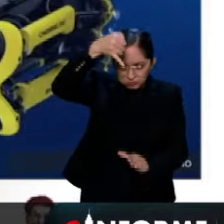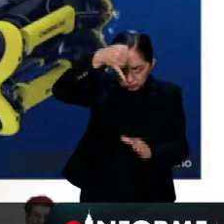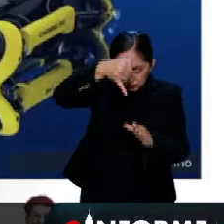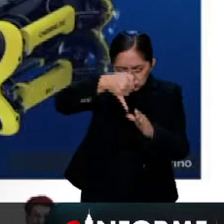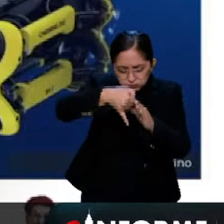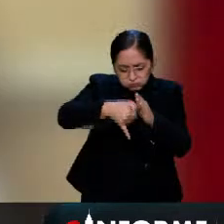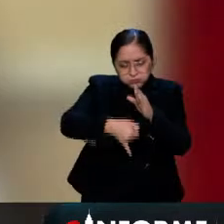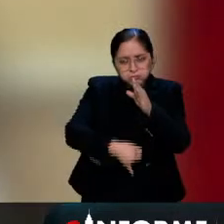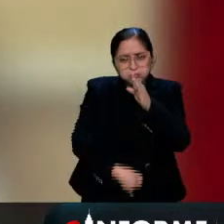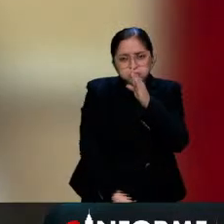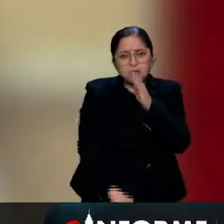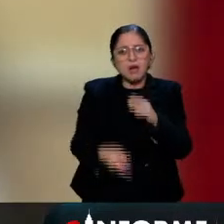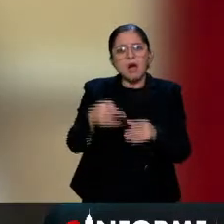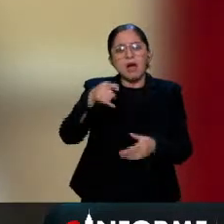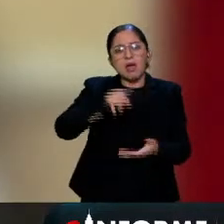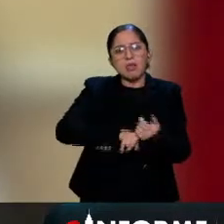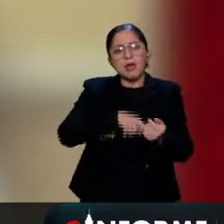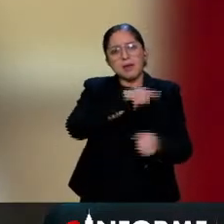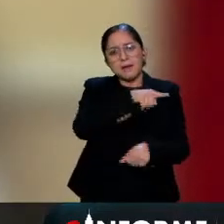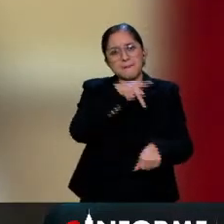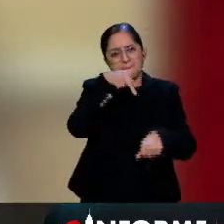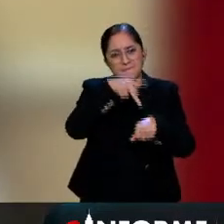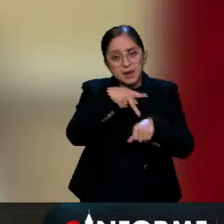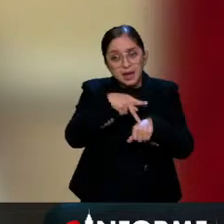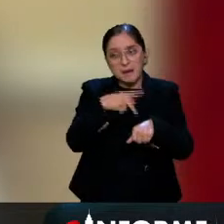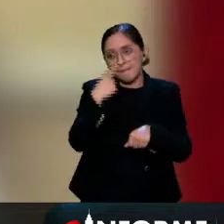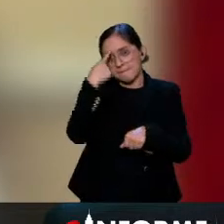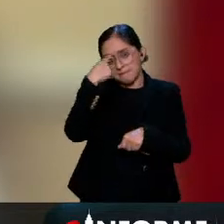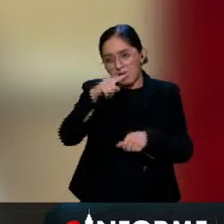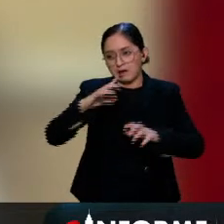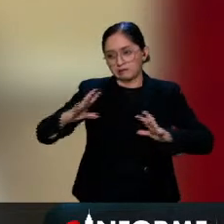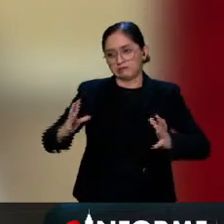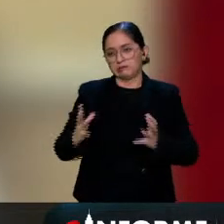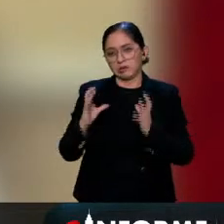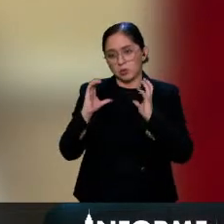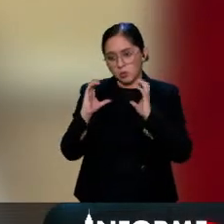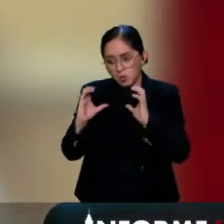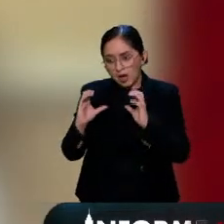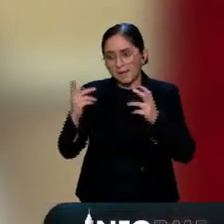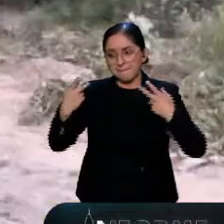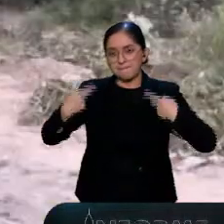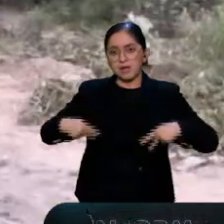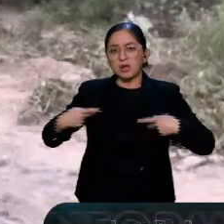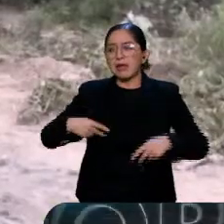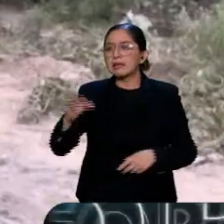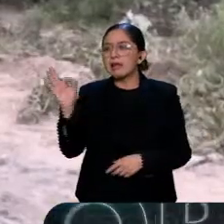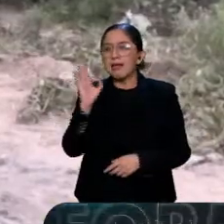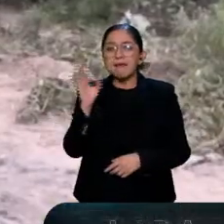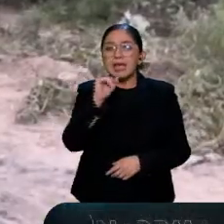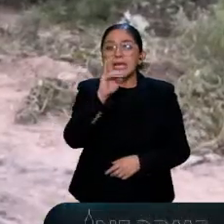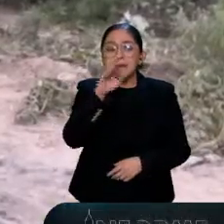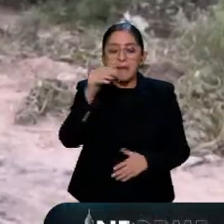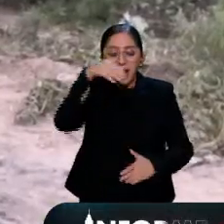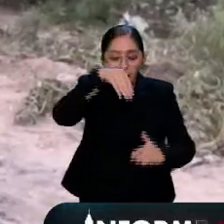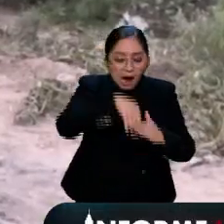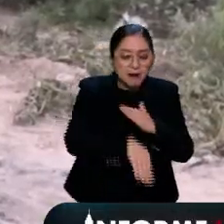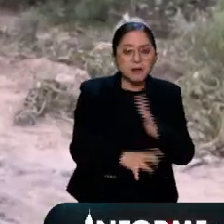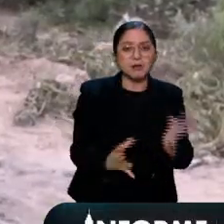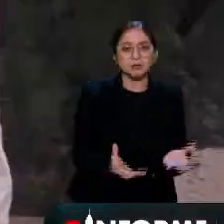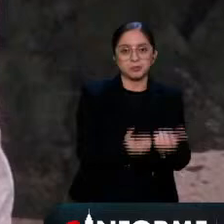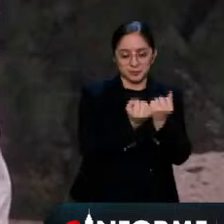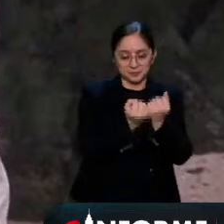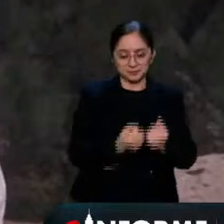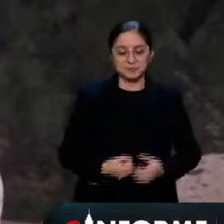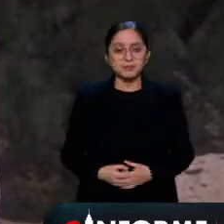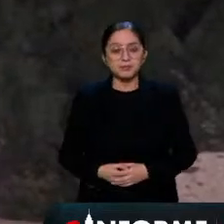galerías de la mina sin poner en riesgo a los rescatistas. Como parte del Plan DN-III de